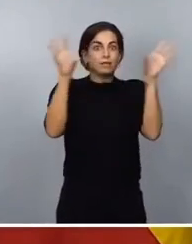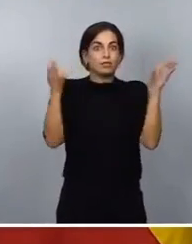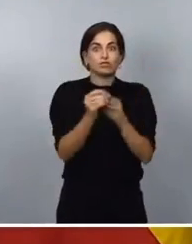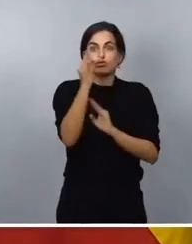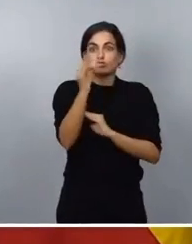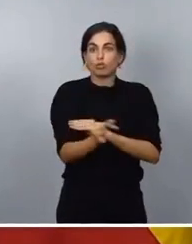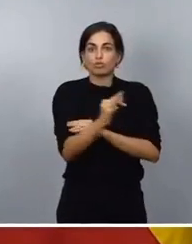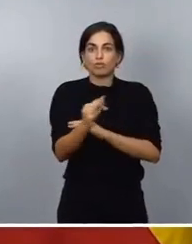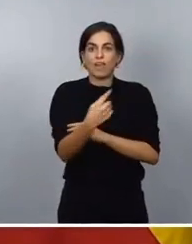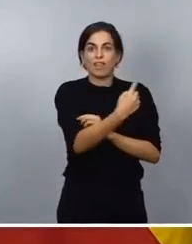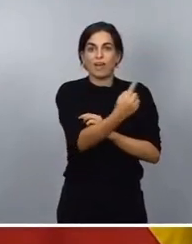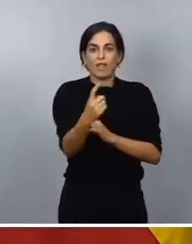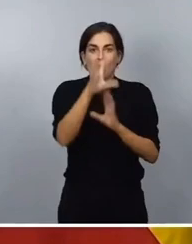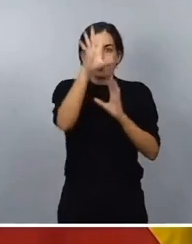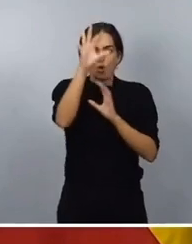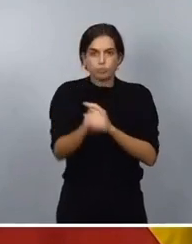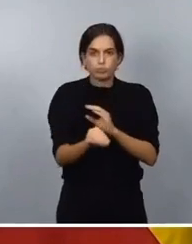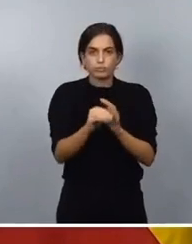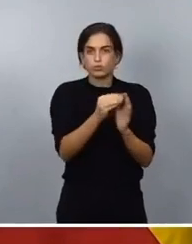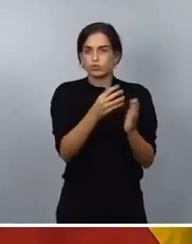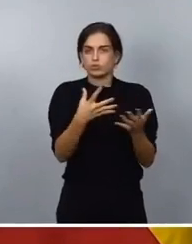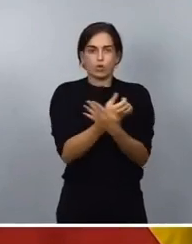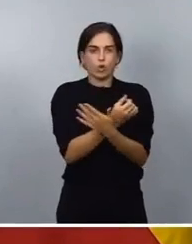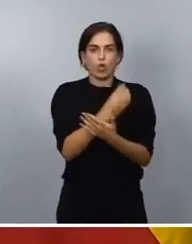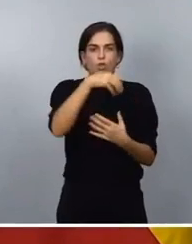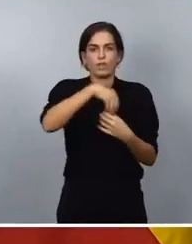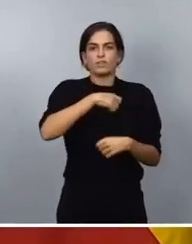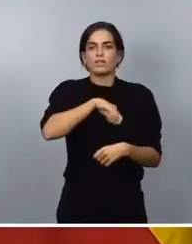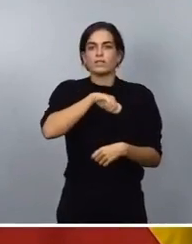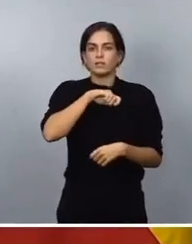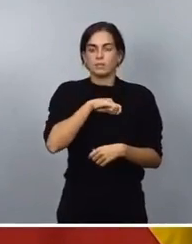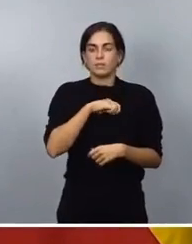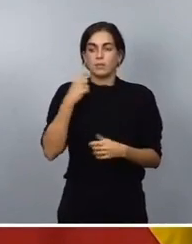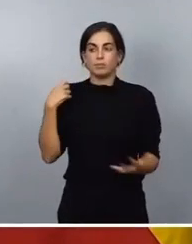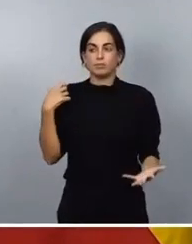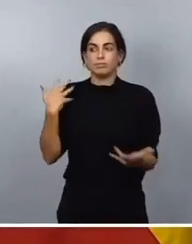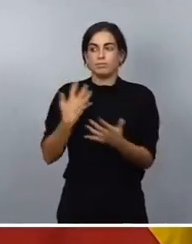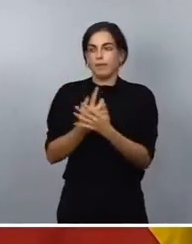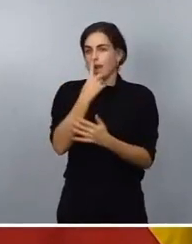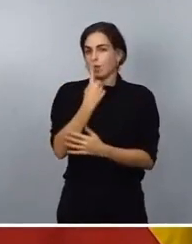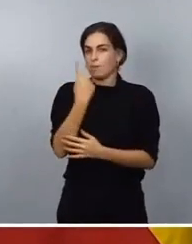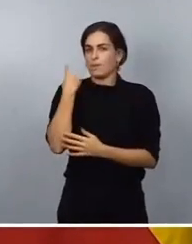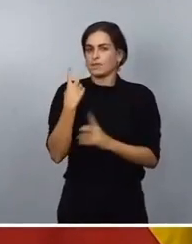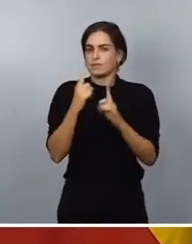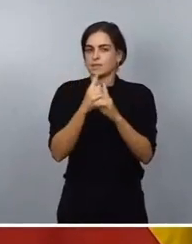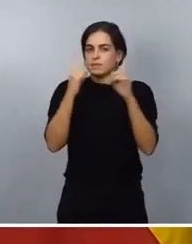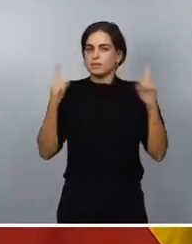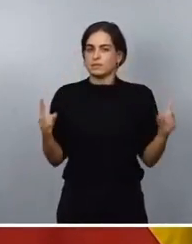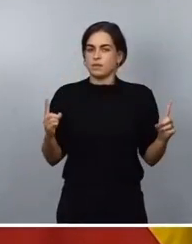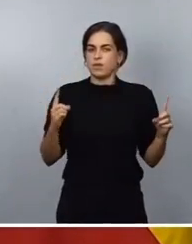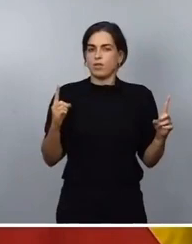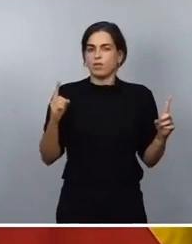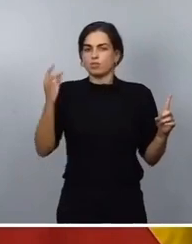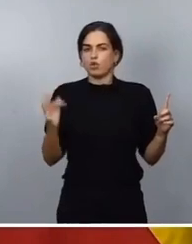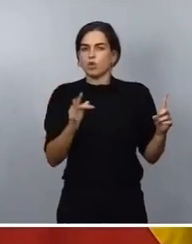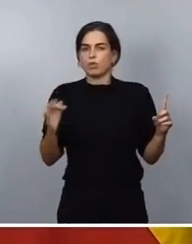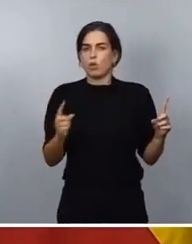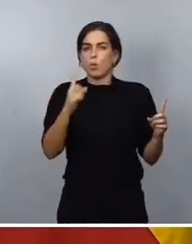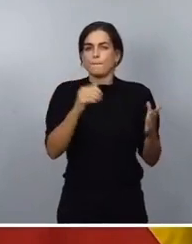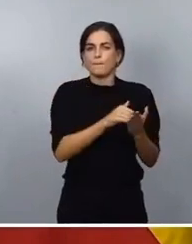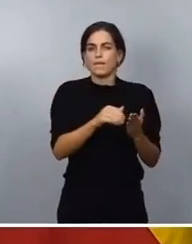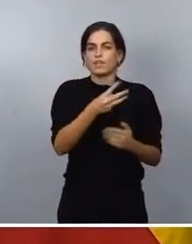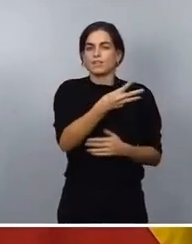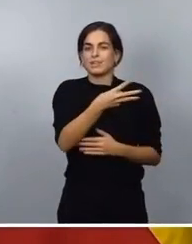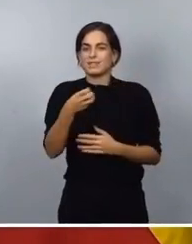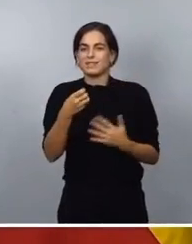sistema alimentario español han sido desperdiciados a lo largo del año pasado, se sitúan en 1.364.000